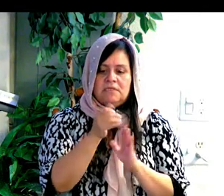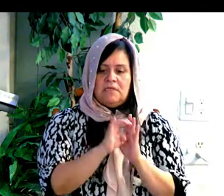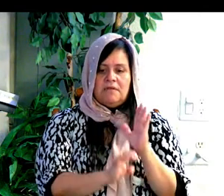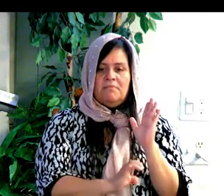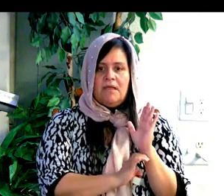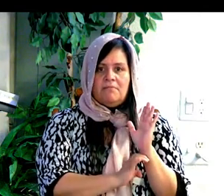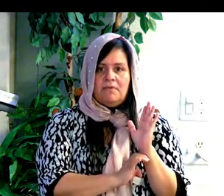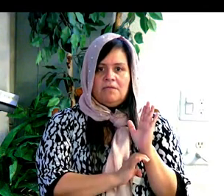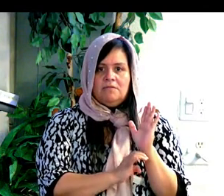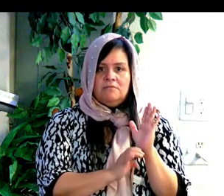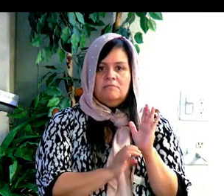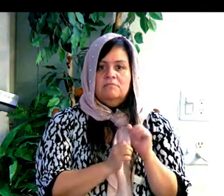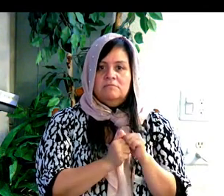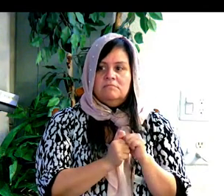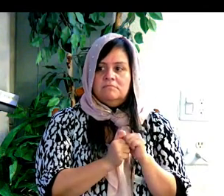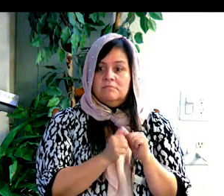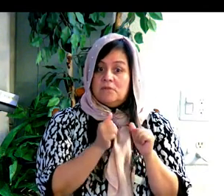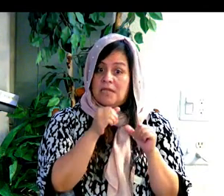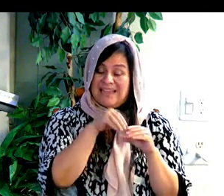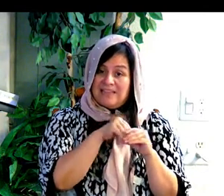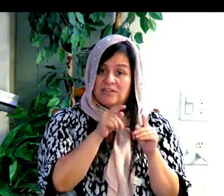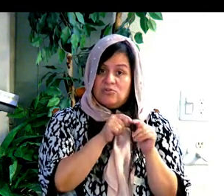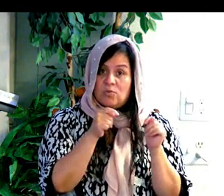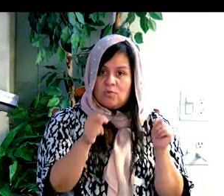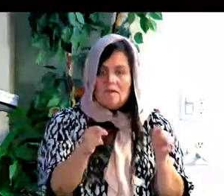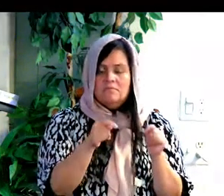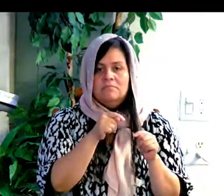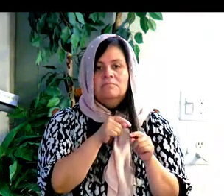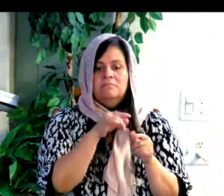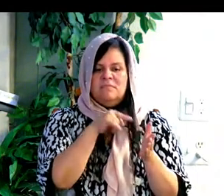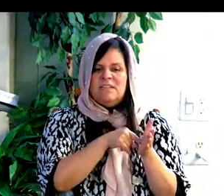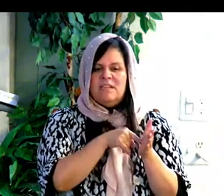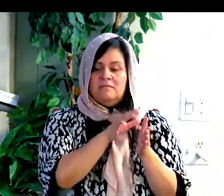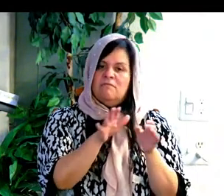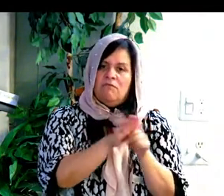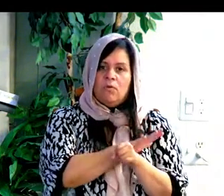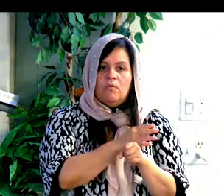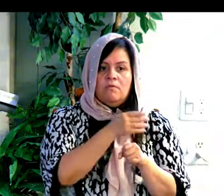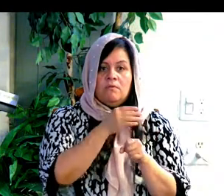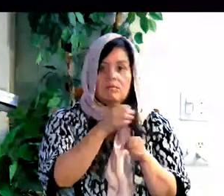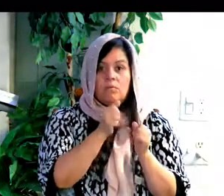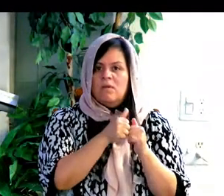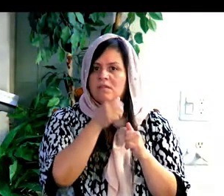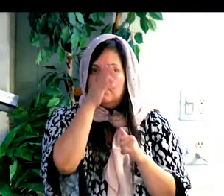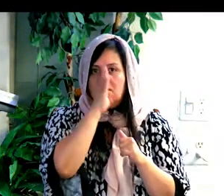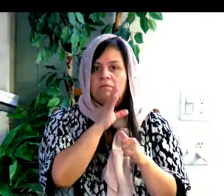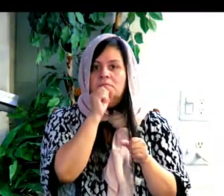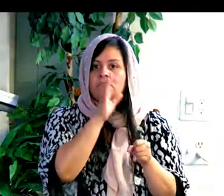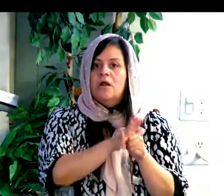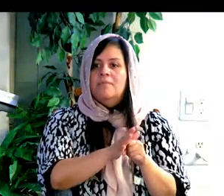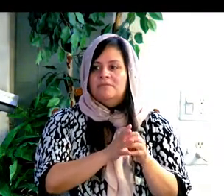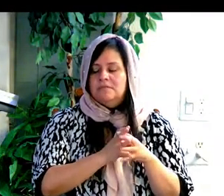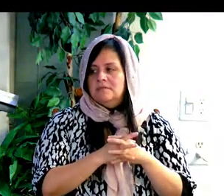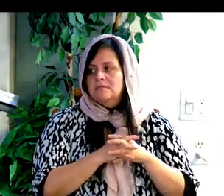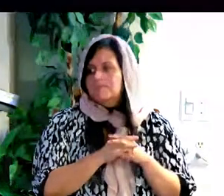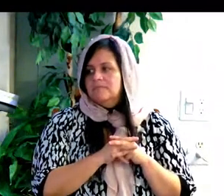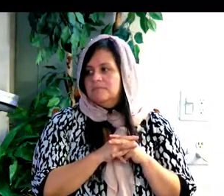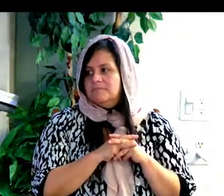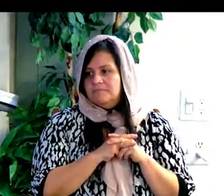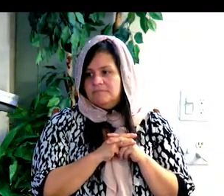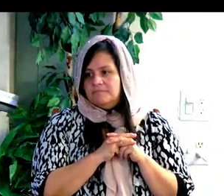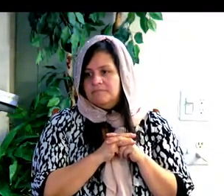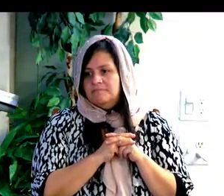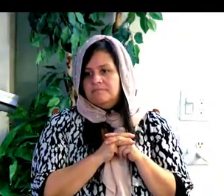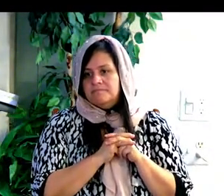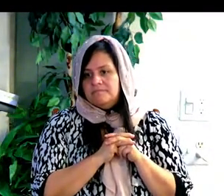Nos dicen que nuestra ketubah, cuando nosotros nos casamos con nuestro Señor en el monte Sinaí, fueron las